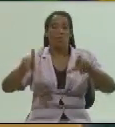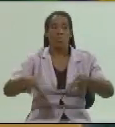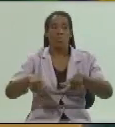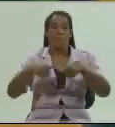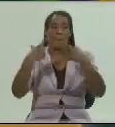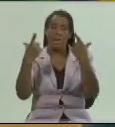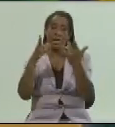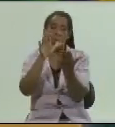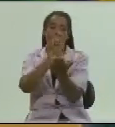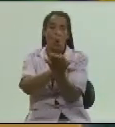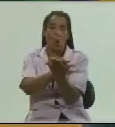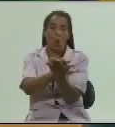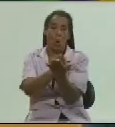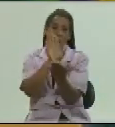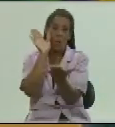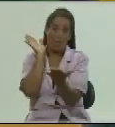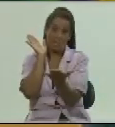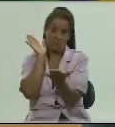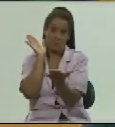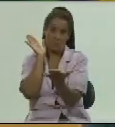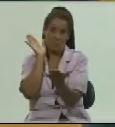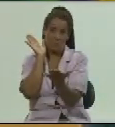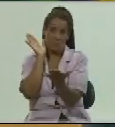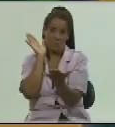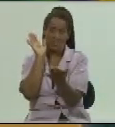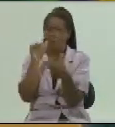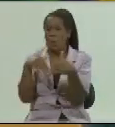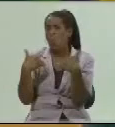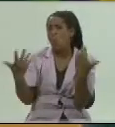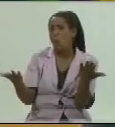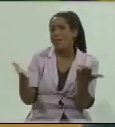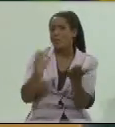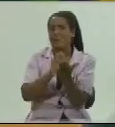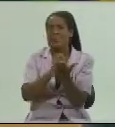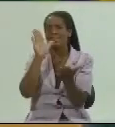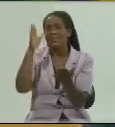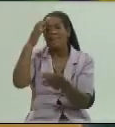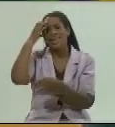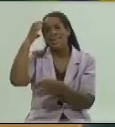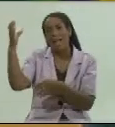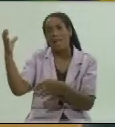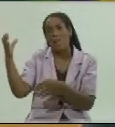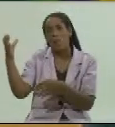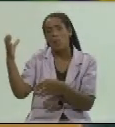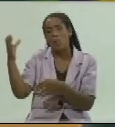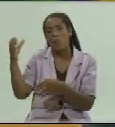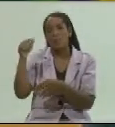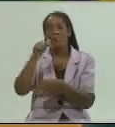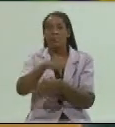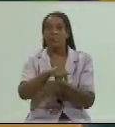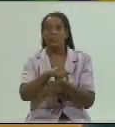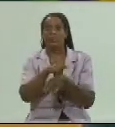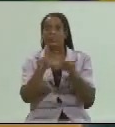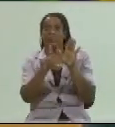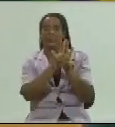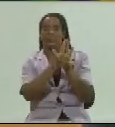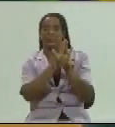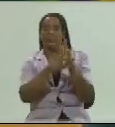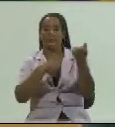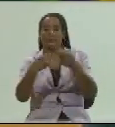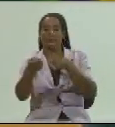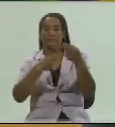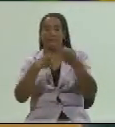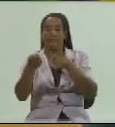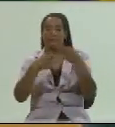compromisos con el Estado ¿cuáles son los compromisos del Estado? bueno los que se concertan con el comercializador